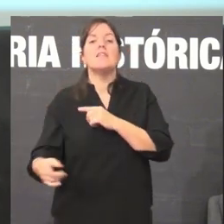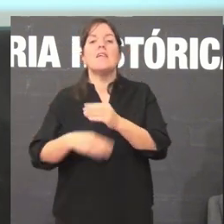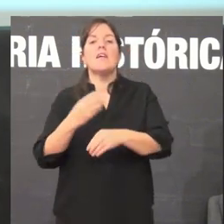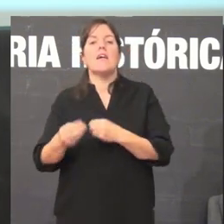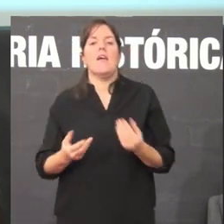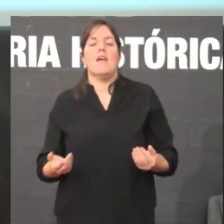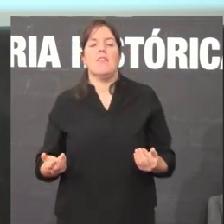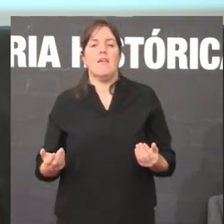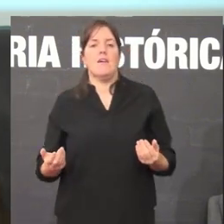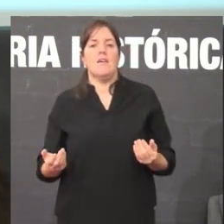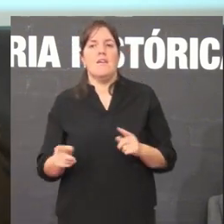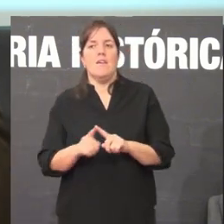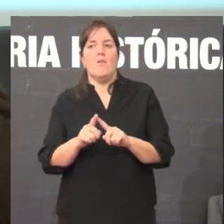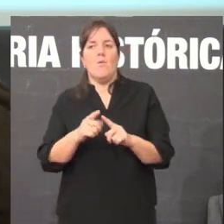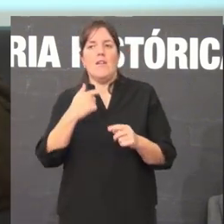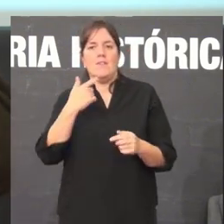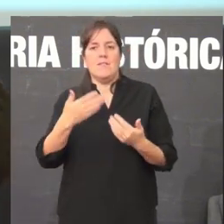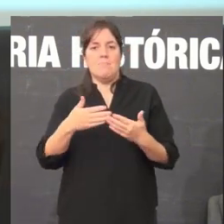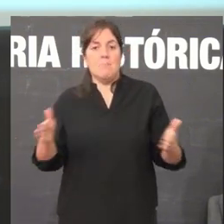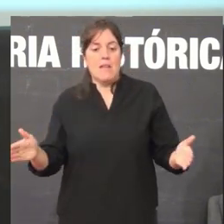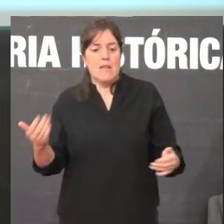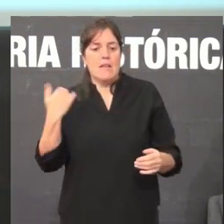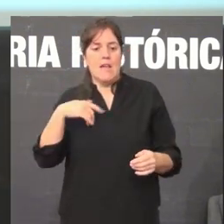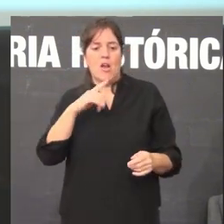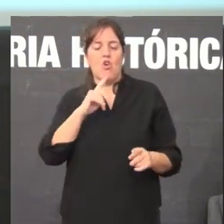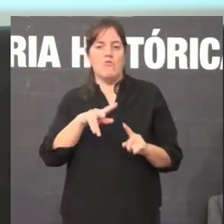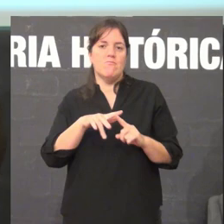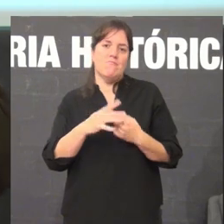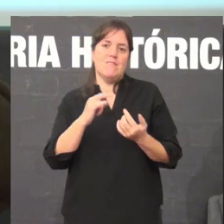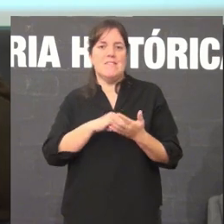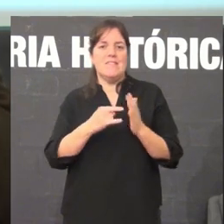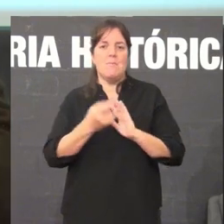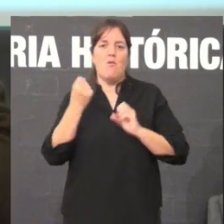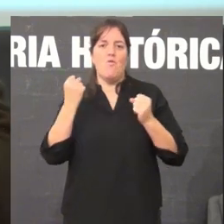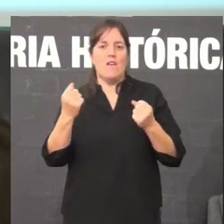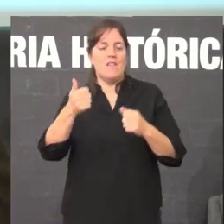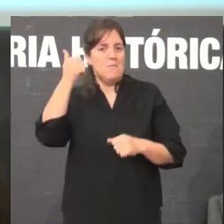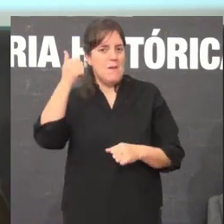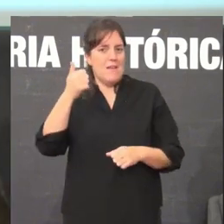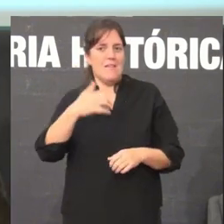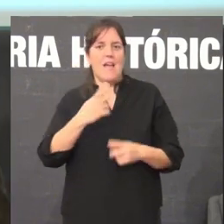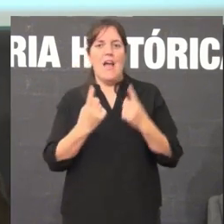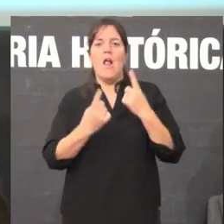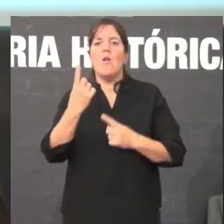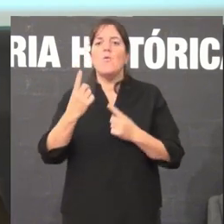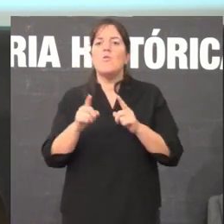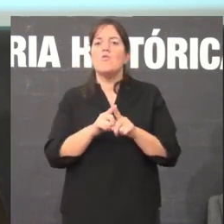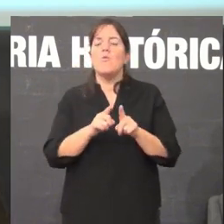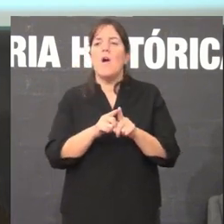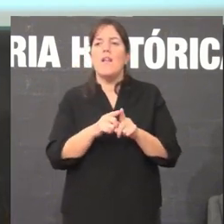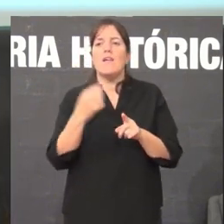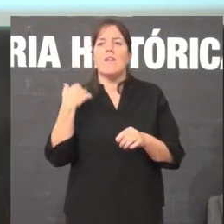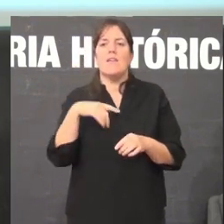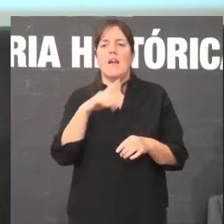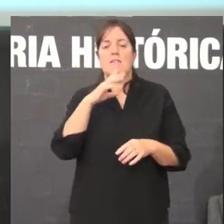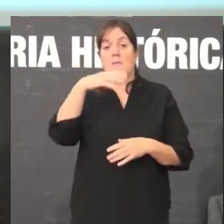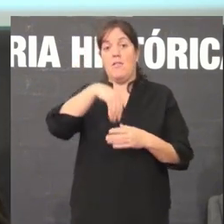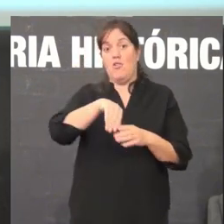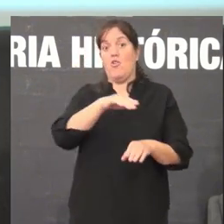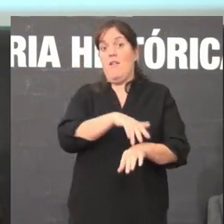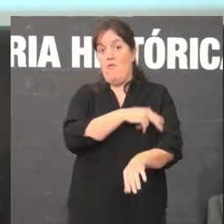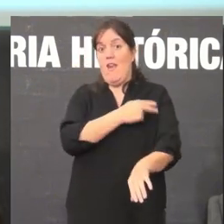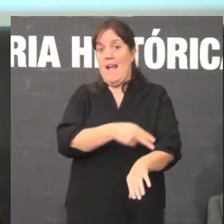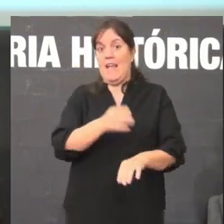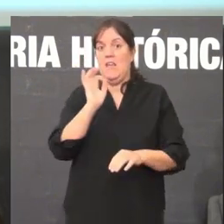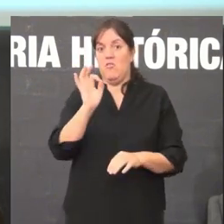esa perda xa con os mecanismos máis fortes alguns mecanismos que xa se instauraron no franquismo polo propio